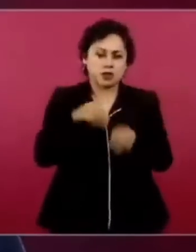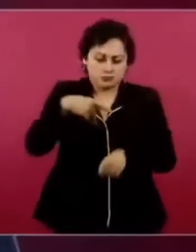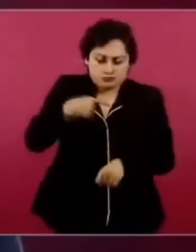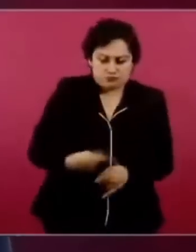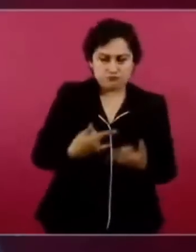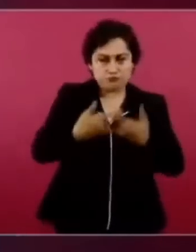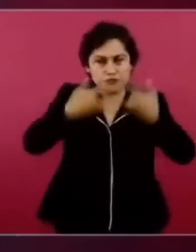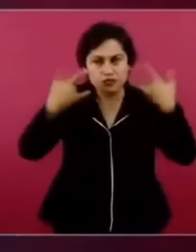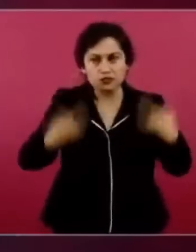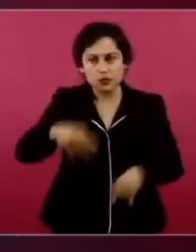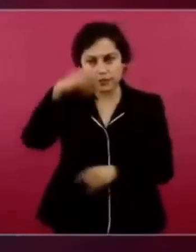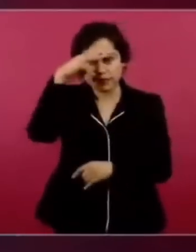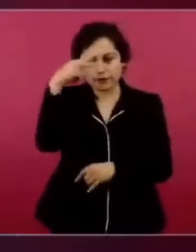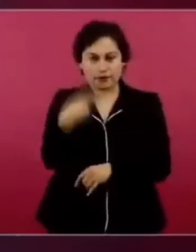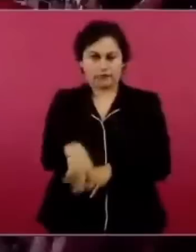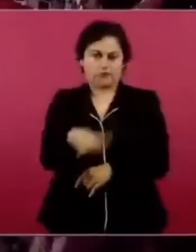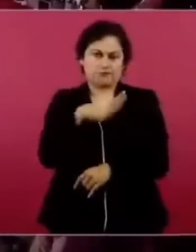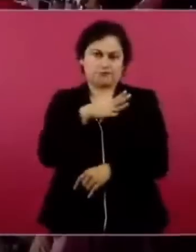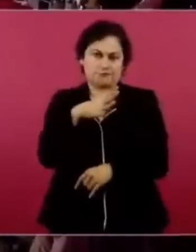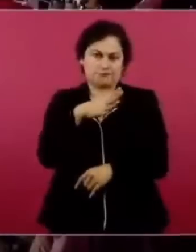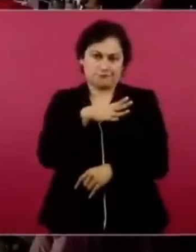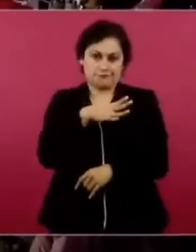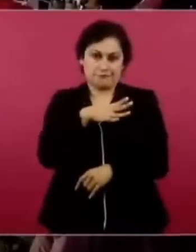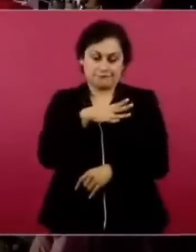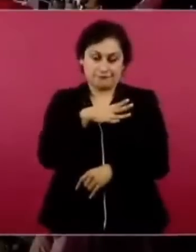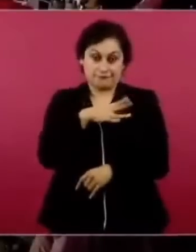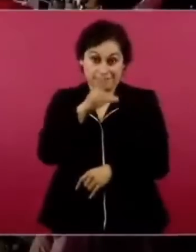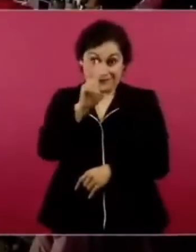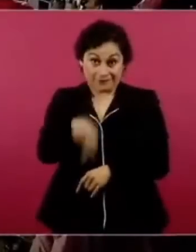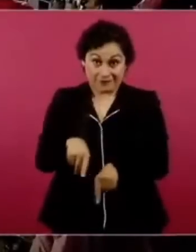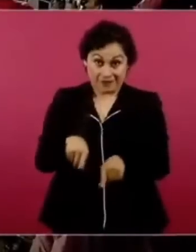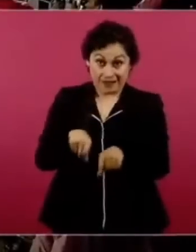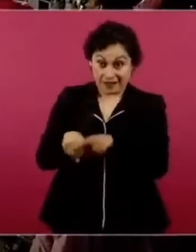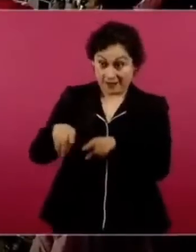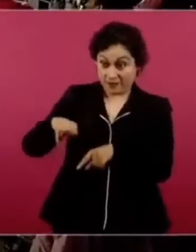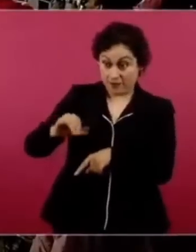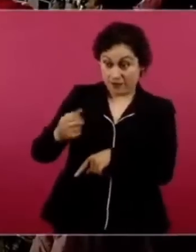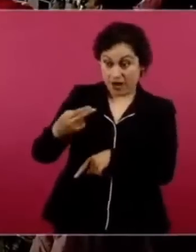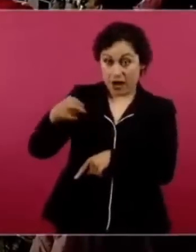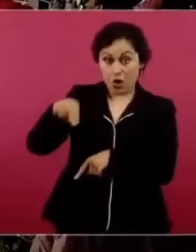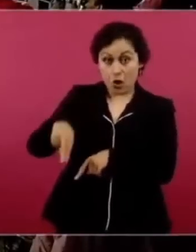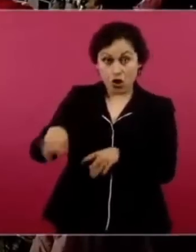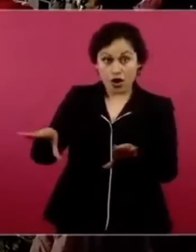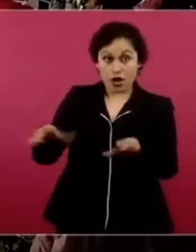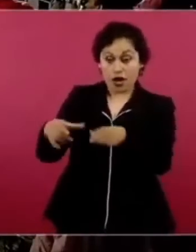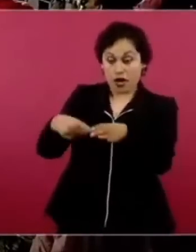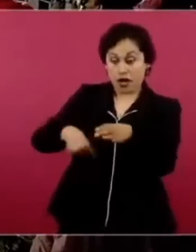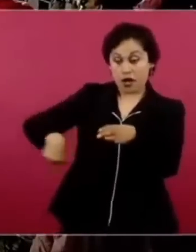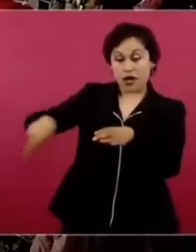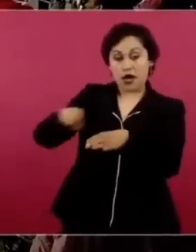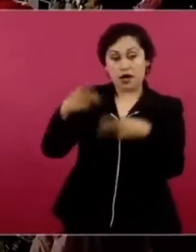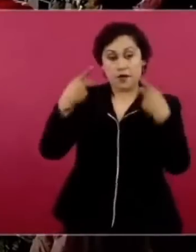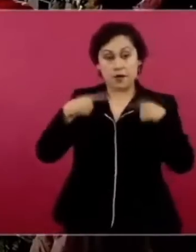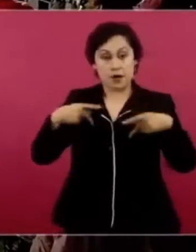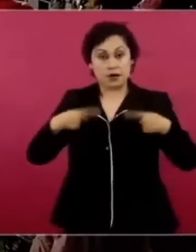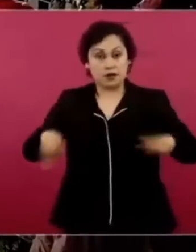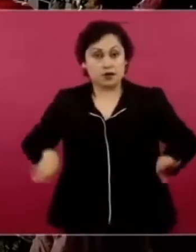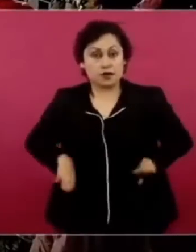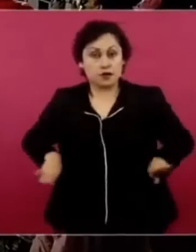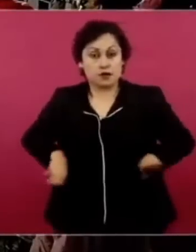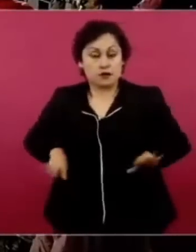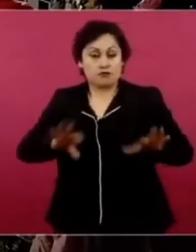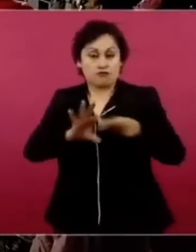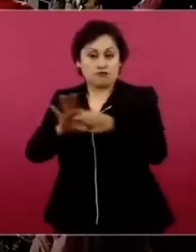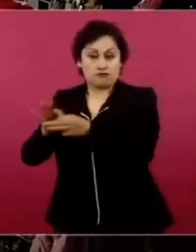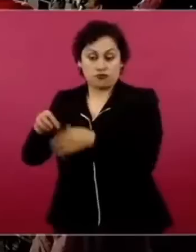Ellos, los magonistas, proponían eso.